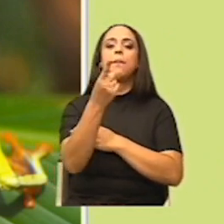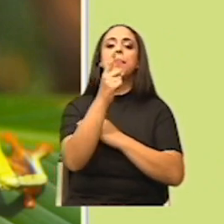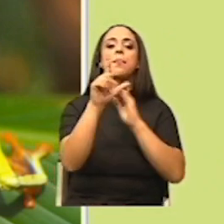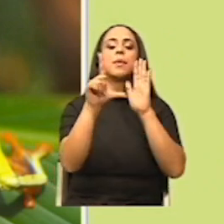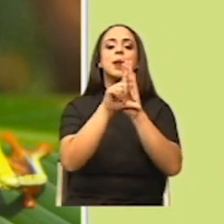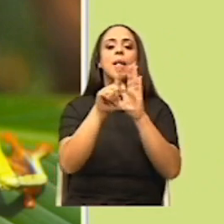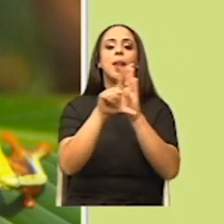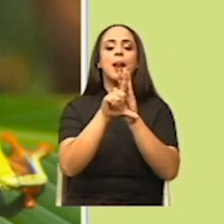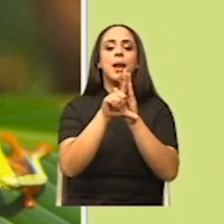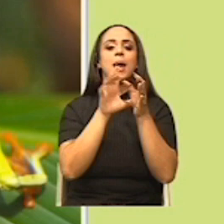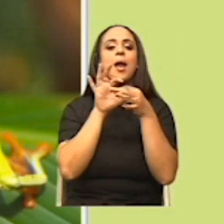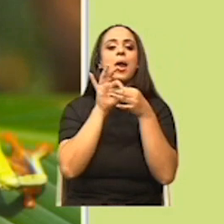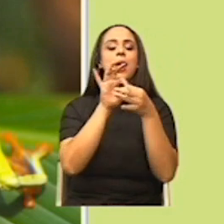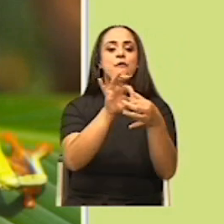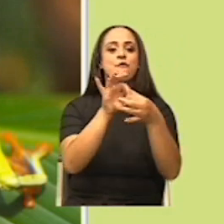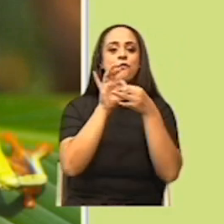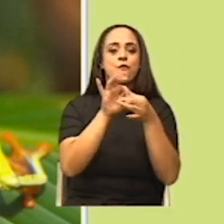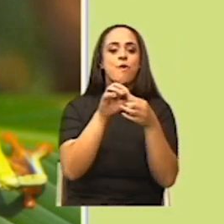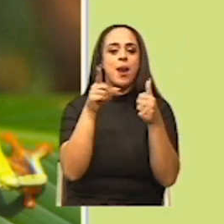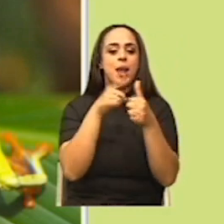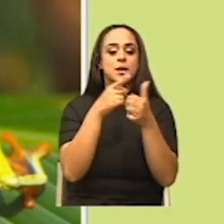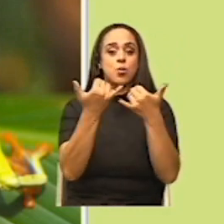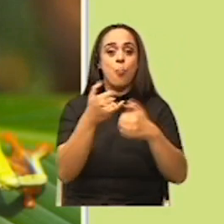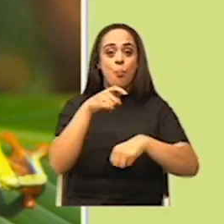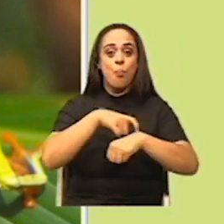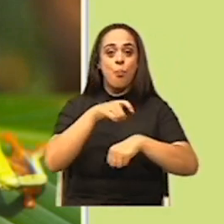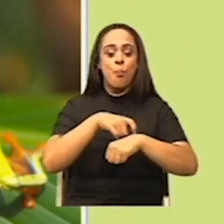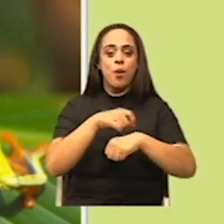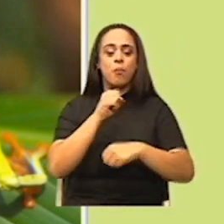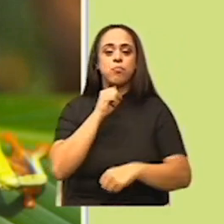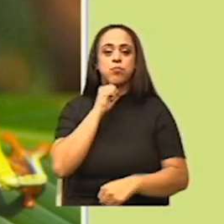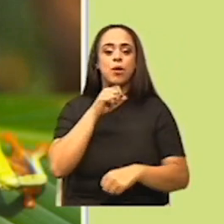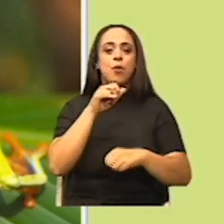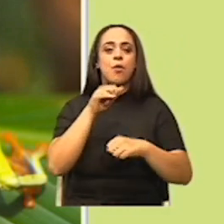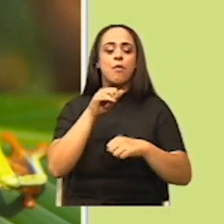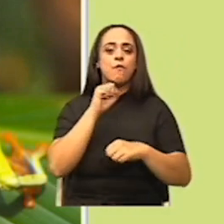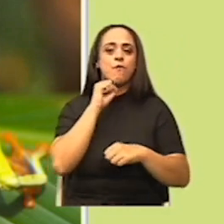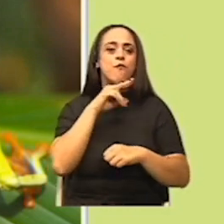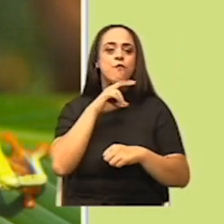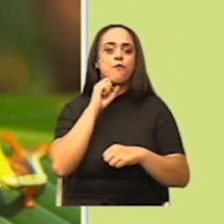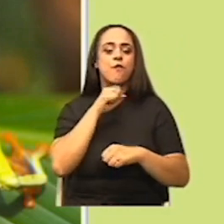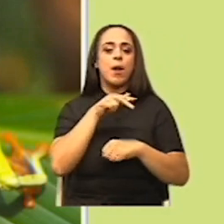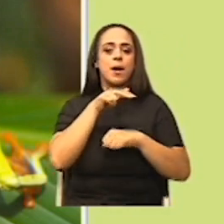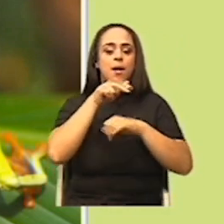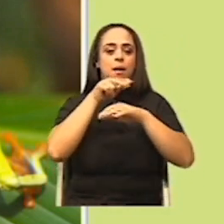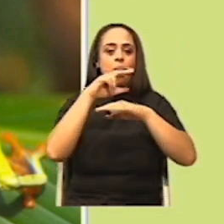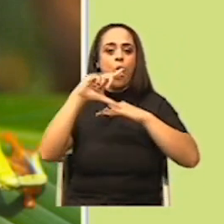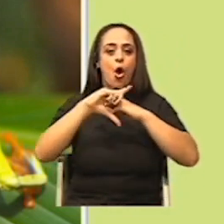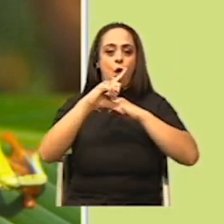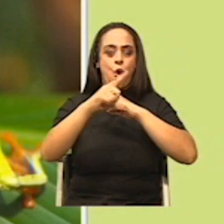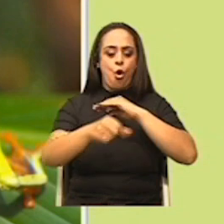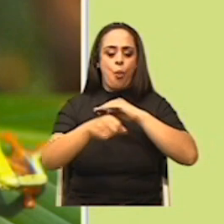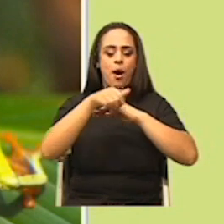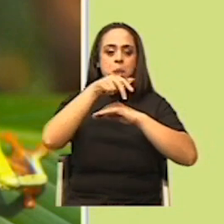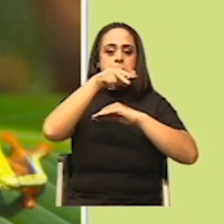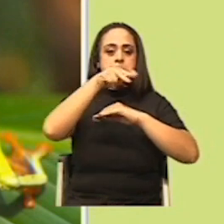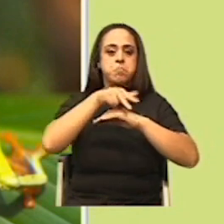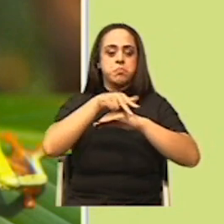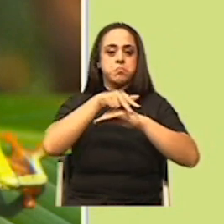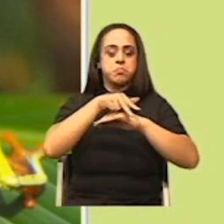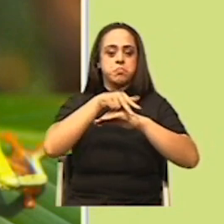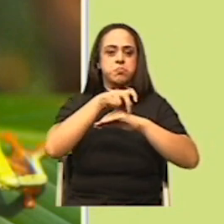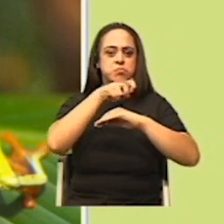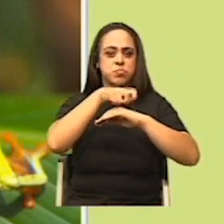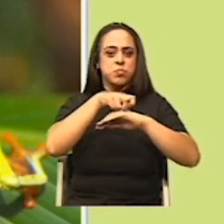Newton y la relación en este preciso momento que la ranita está en estado de reposo. Entonces, podemos